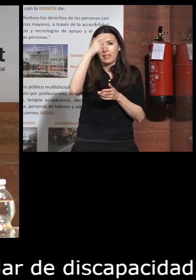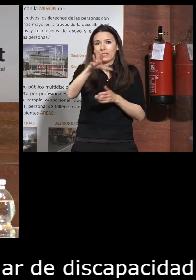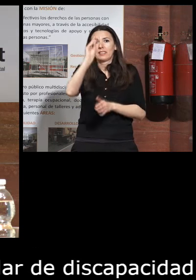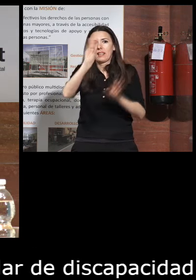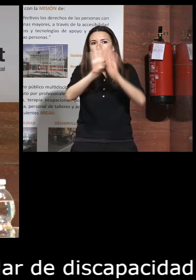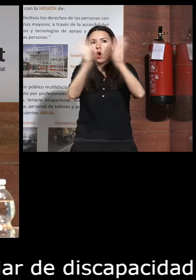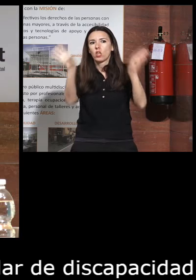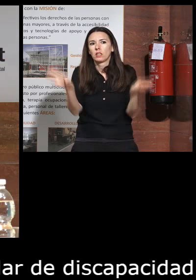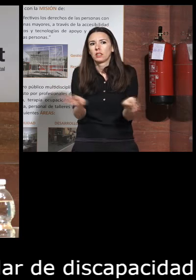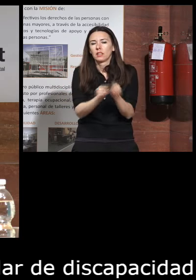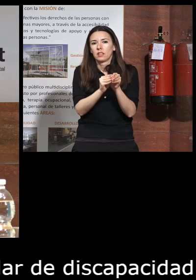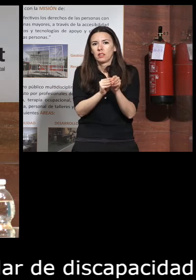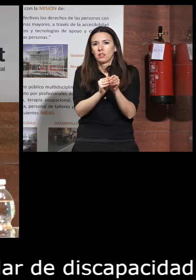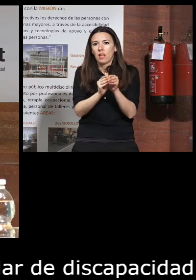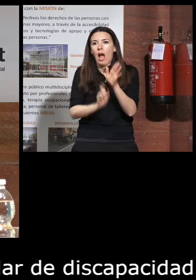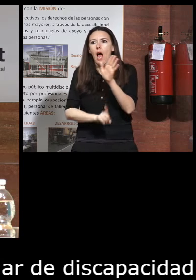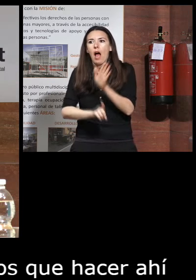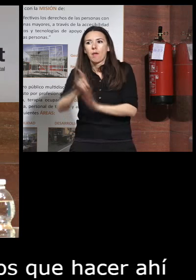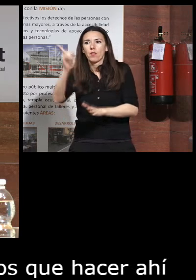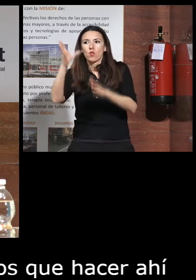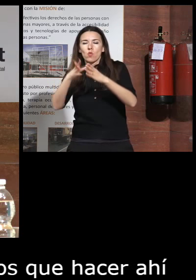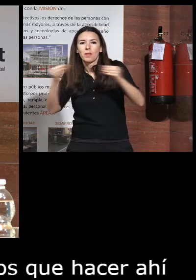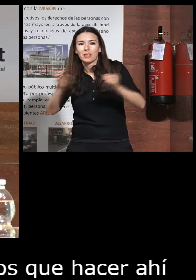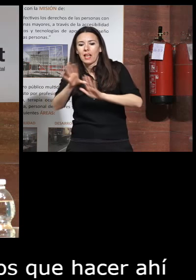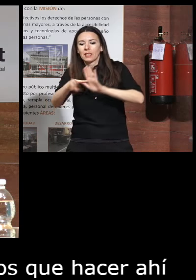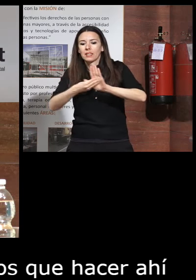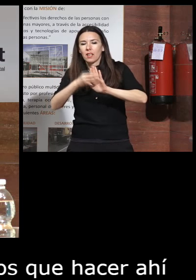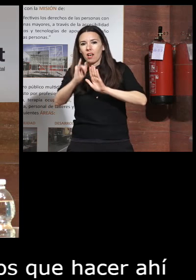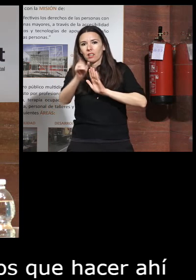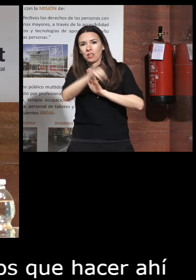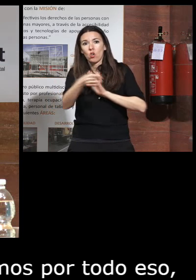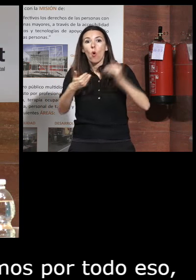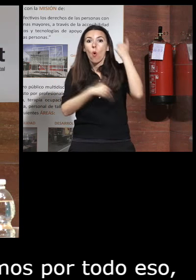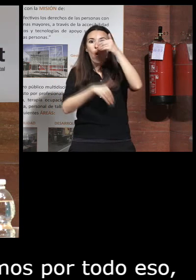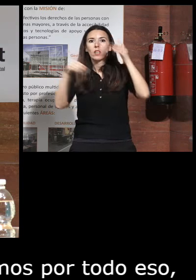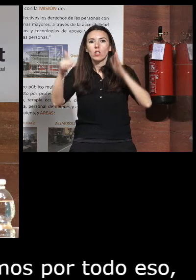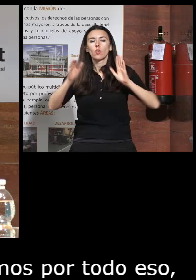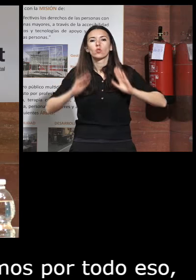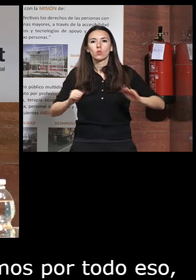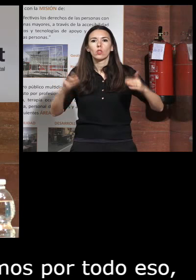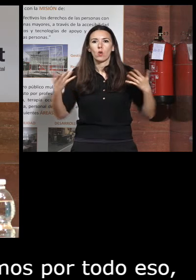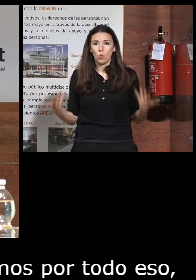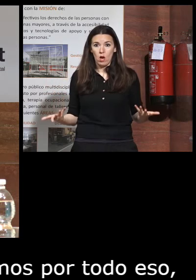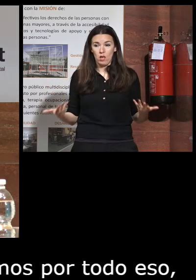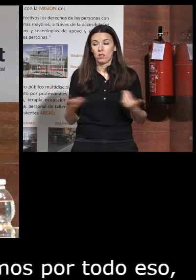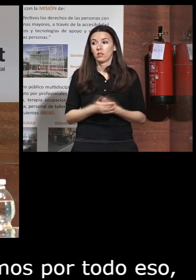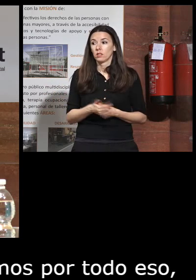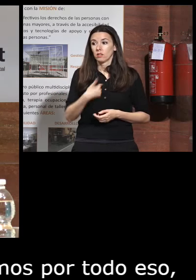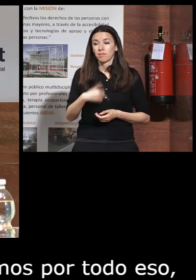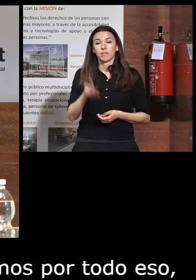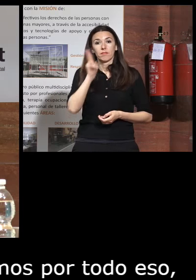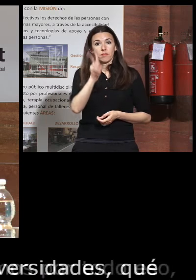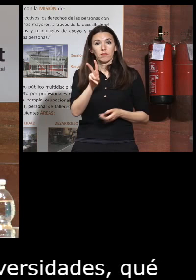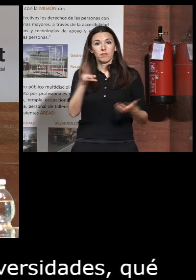todo eso que se contempla de verdad en las universidades que no y que atención les damos ¿no? a estos alumnos entonces yo lo que veía